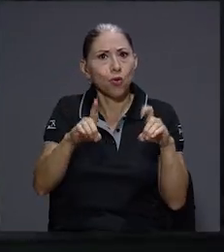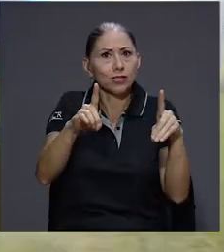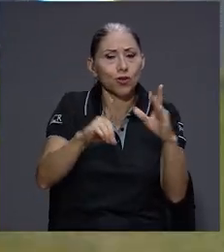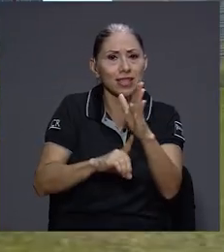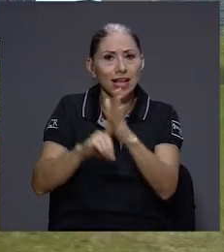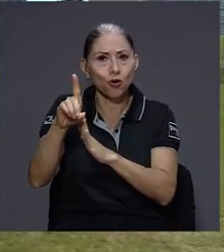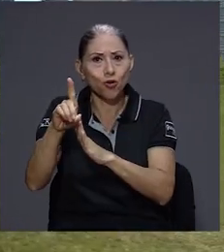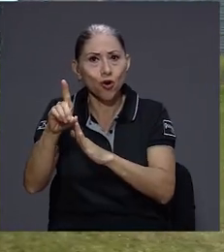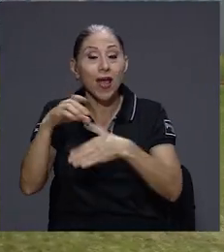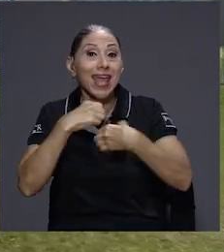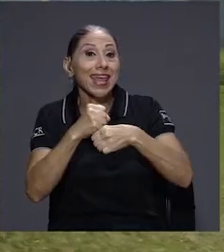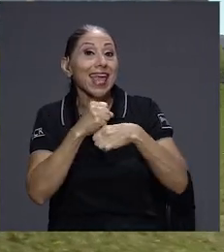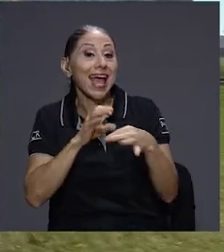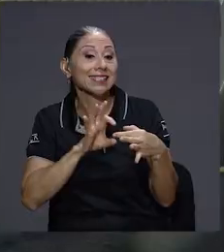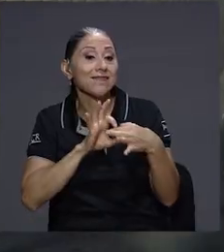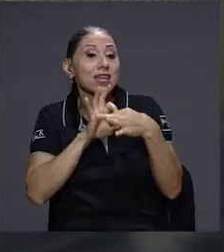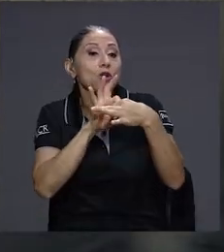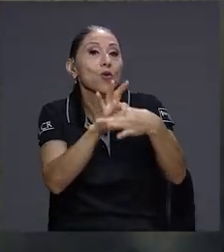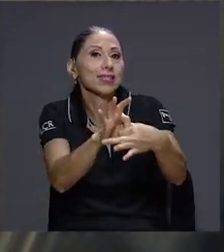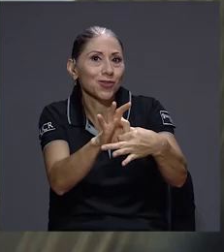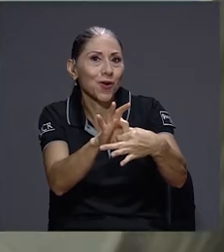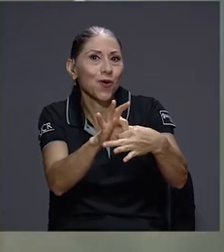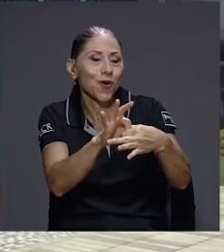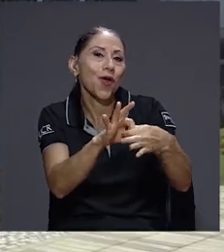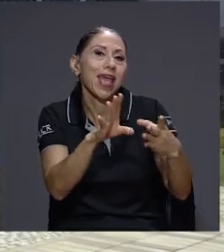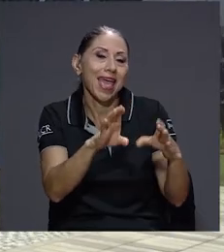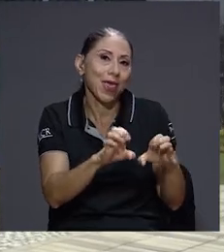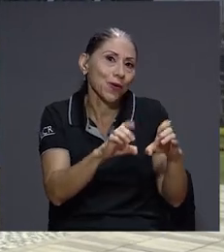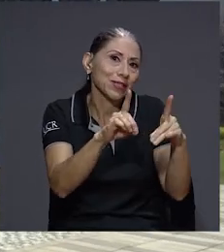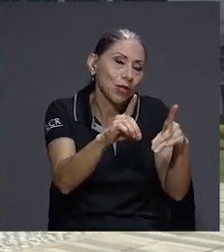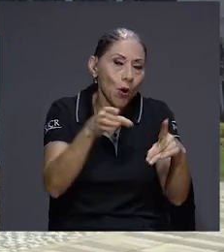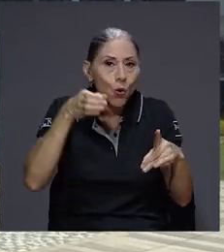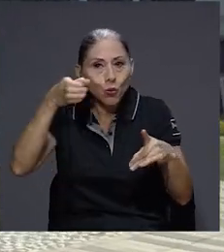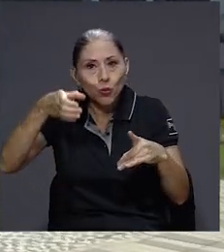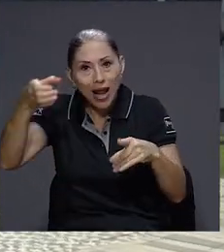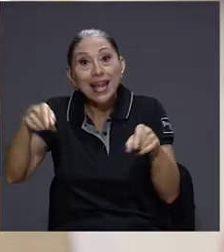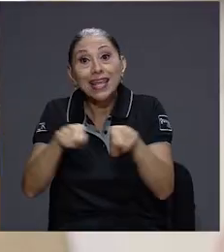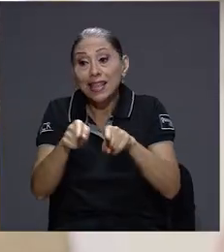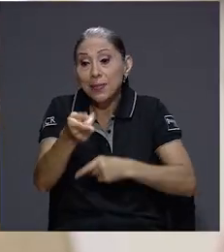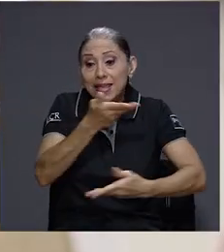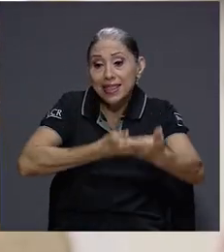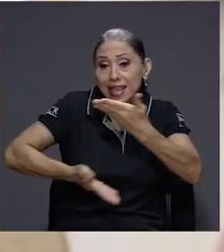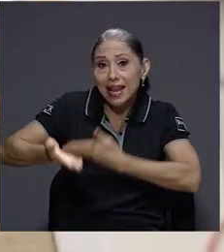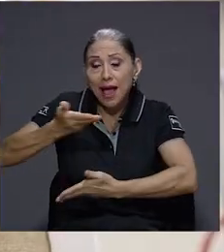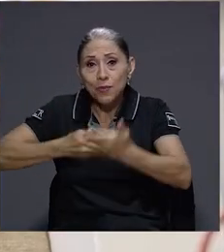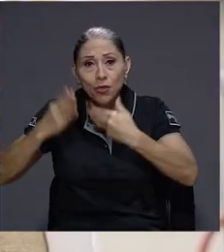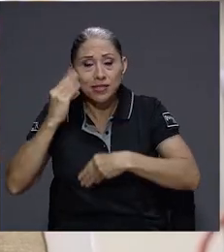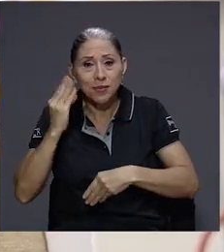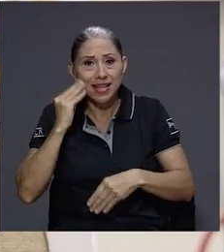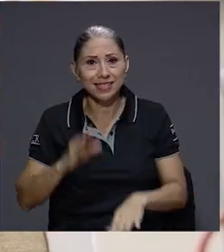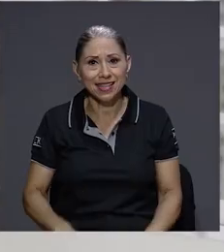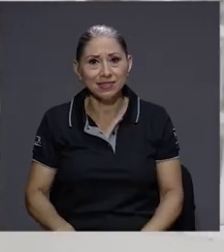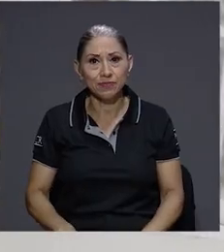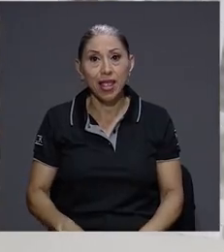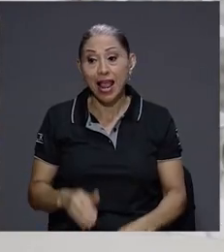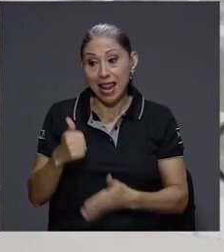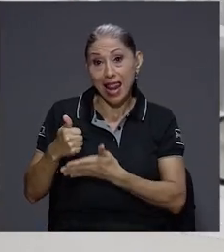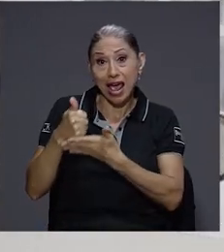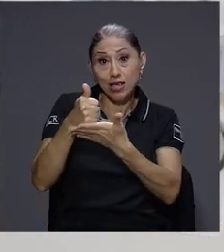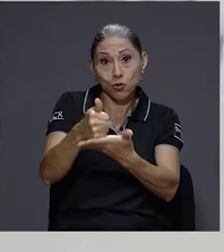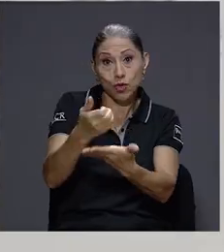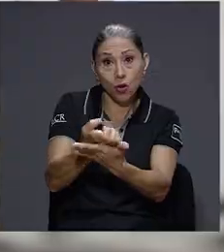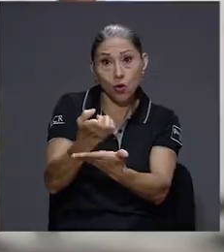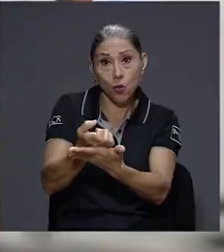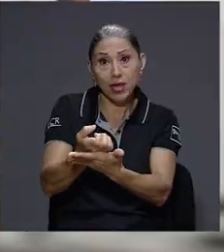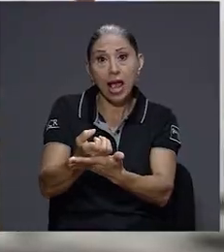la creación de vínculos académicos y culturales, además del intercambio de experiencias. Incluye la parte de la estancia mientras yo